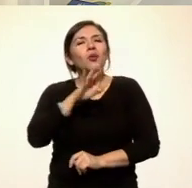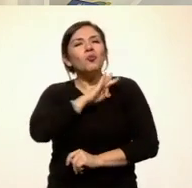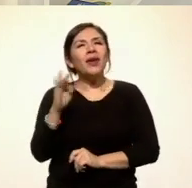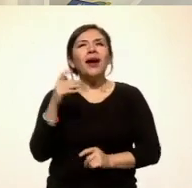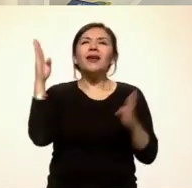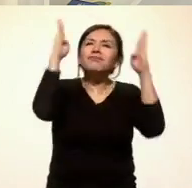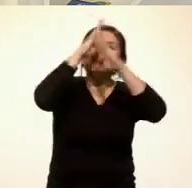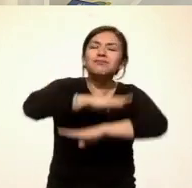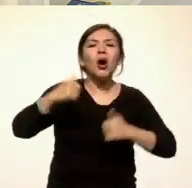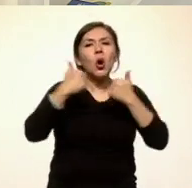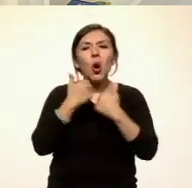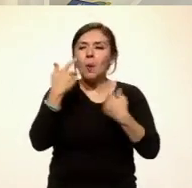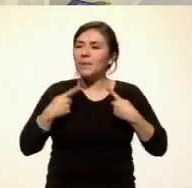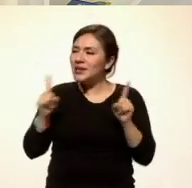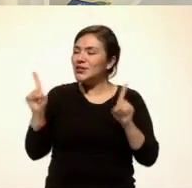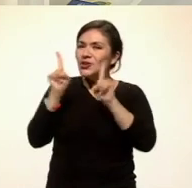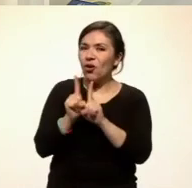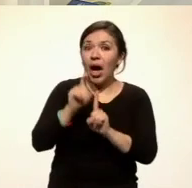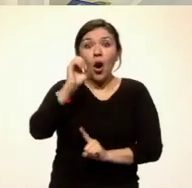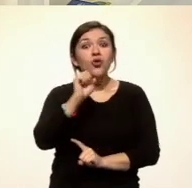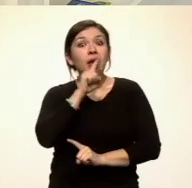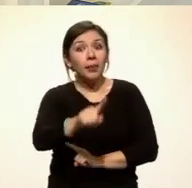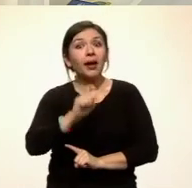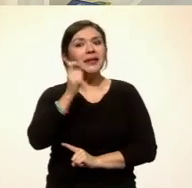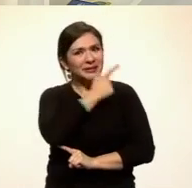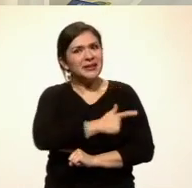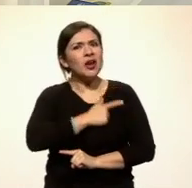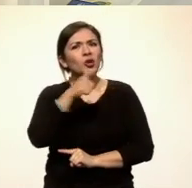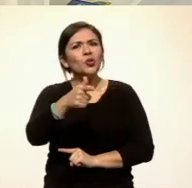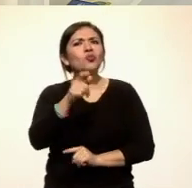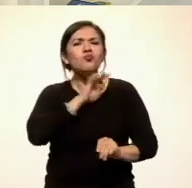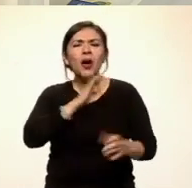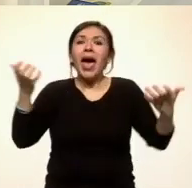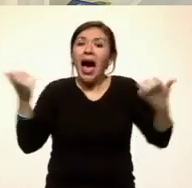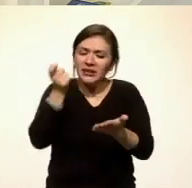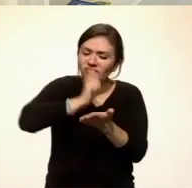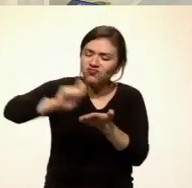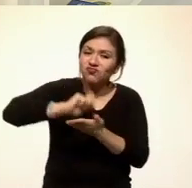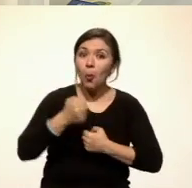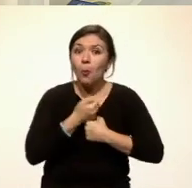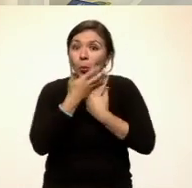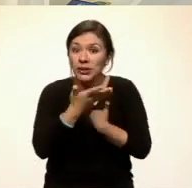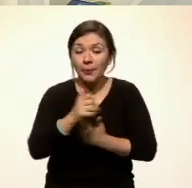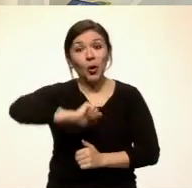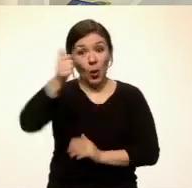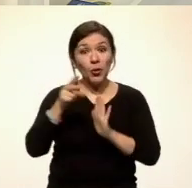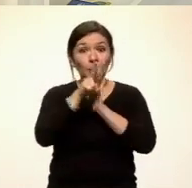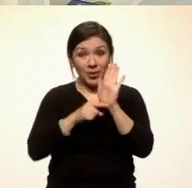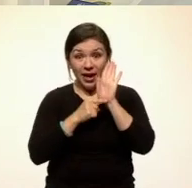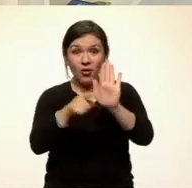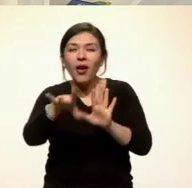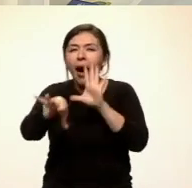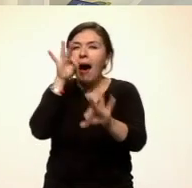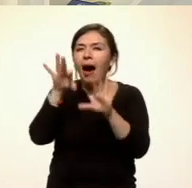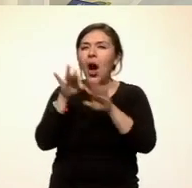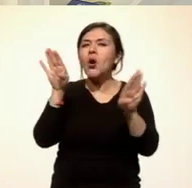compañía de otras personas. Pero también es muy agradable hacer poesía. En los siguientes videos, encontrarás